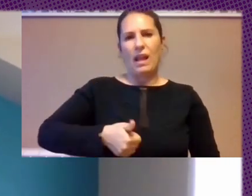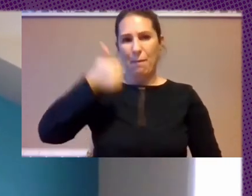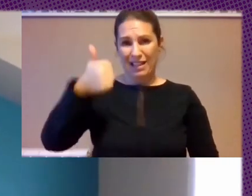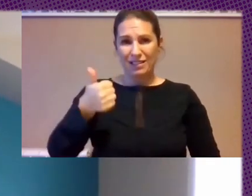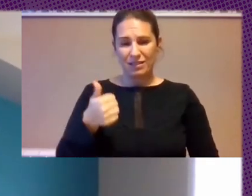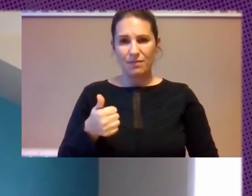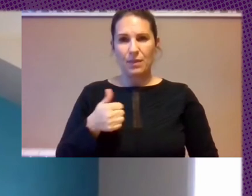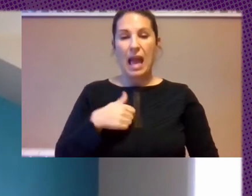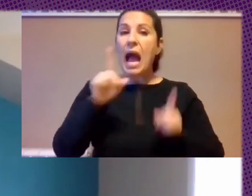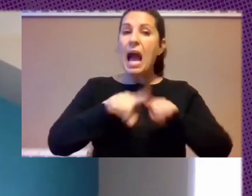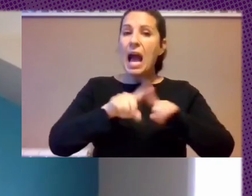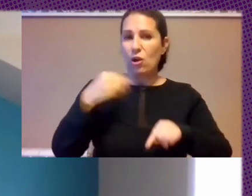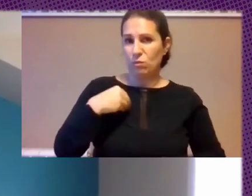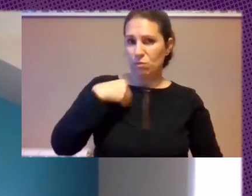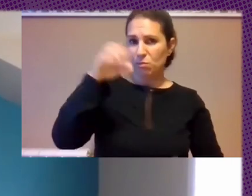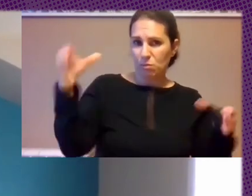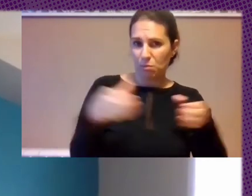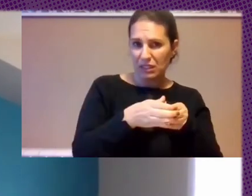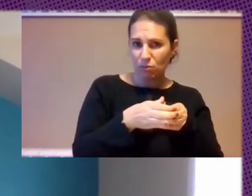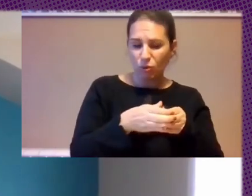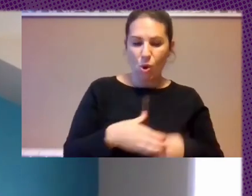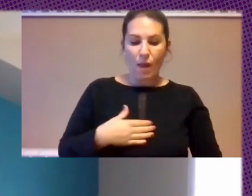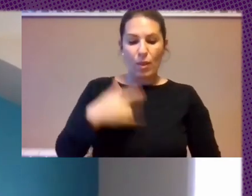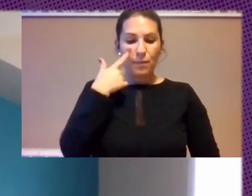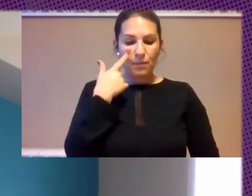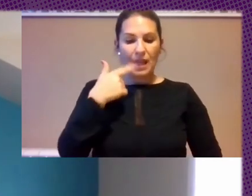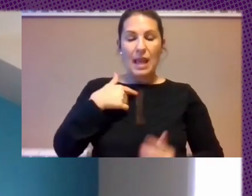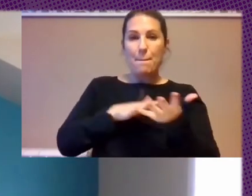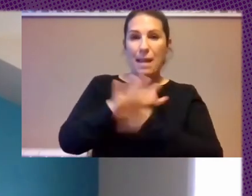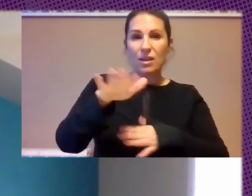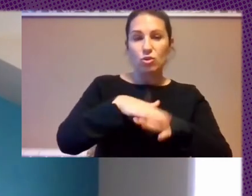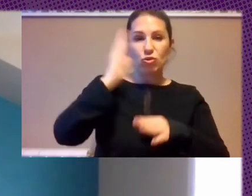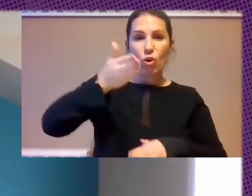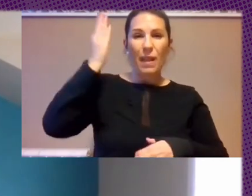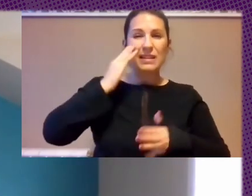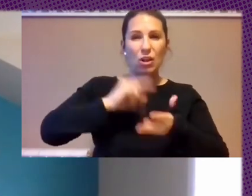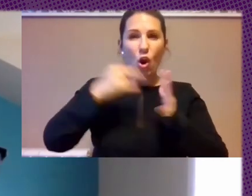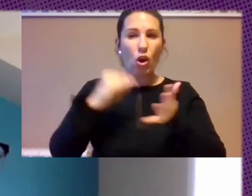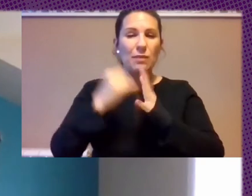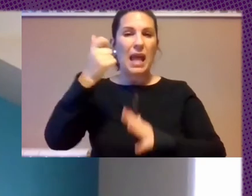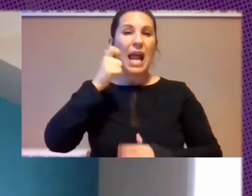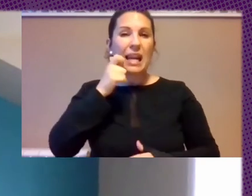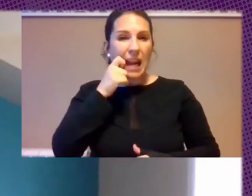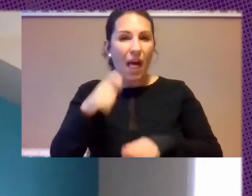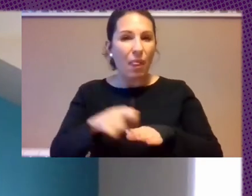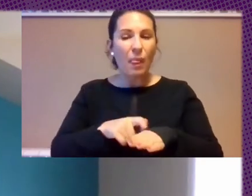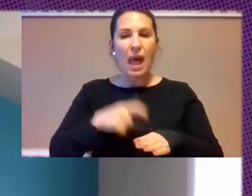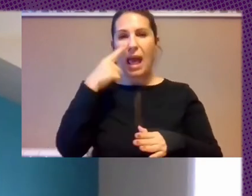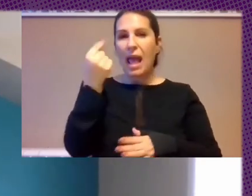Entonces Cuando Vemos El Impacto De Estas Tecnologías Sobre Todo En Cuestiones De Raza En Cuestiones Económicas